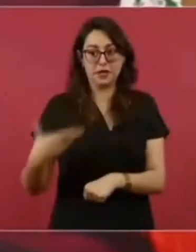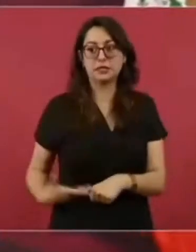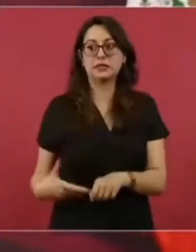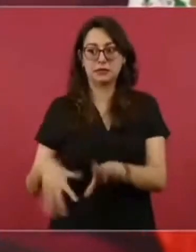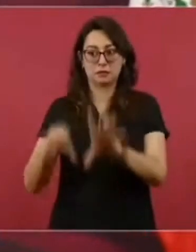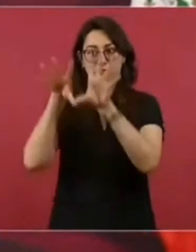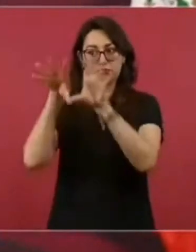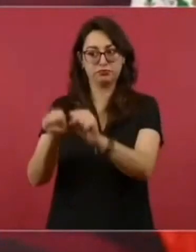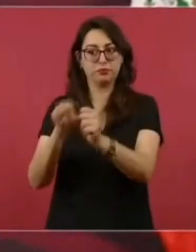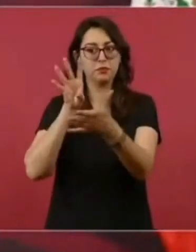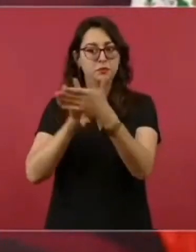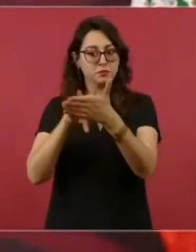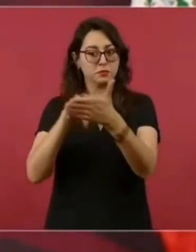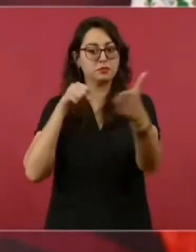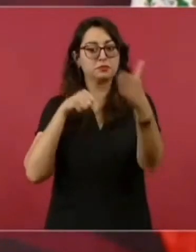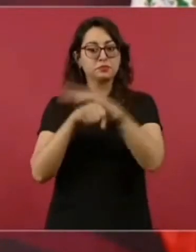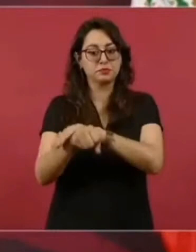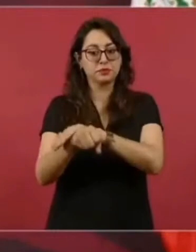nada